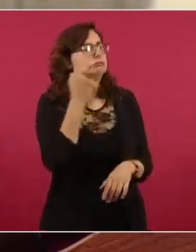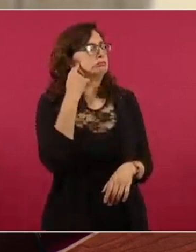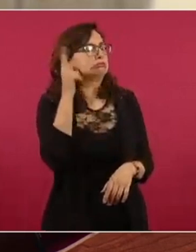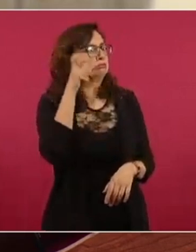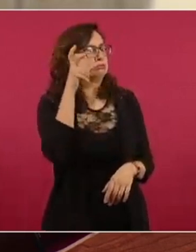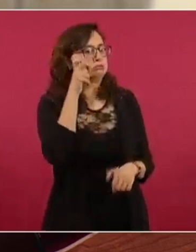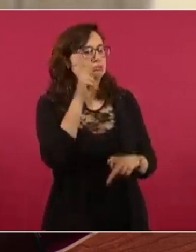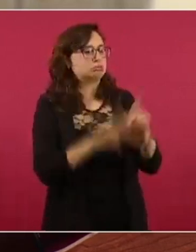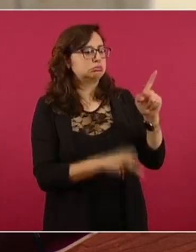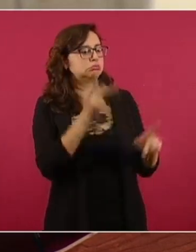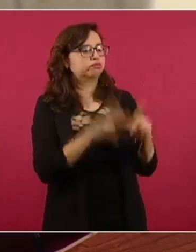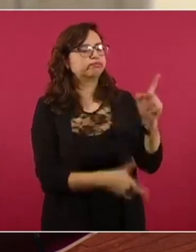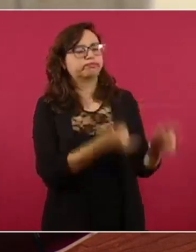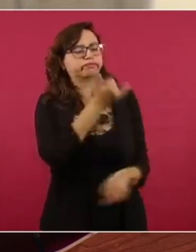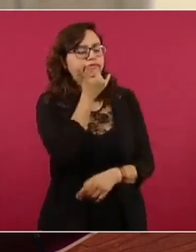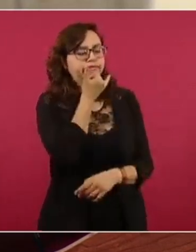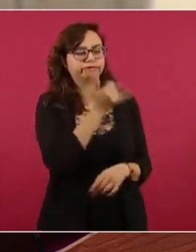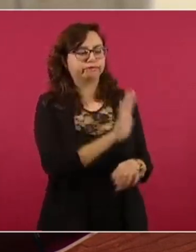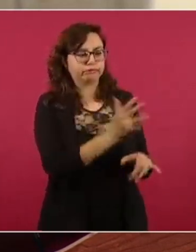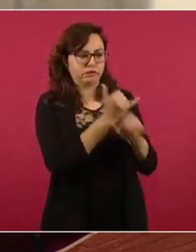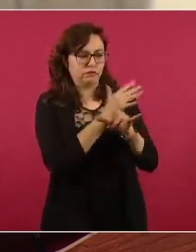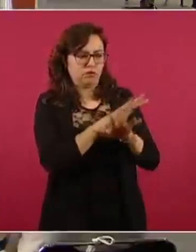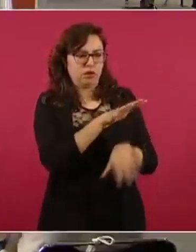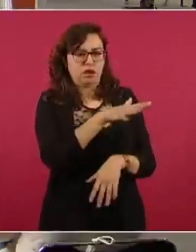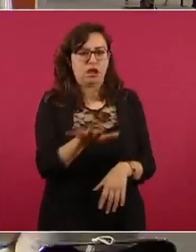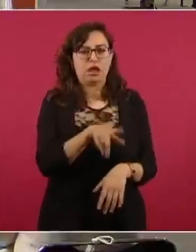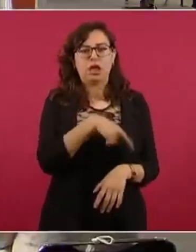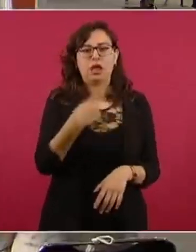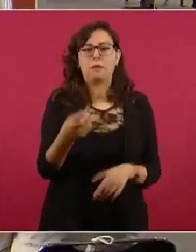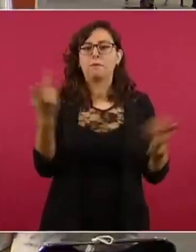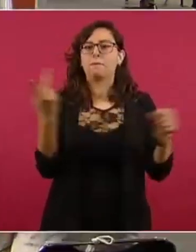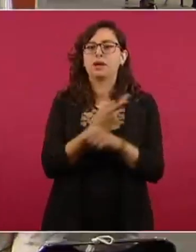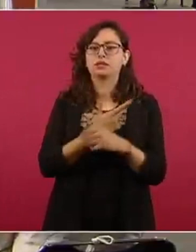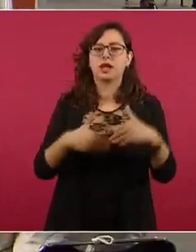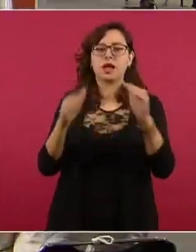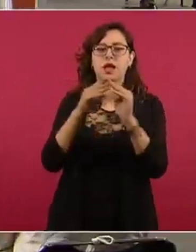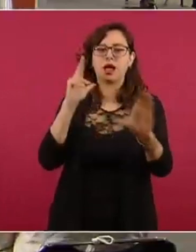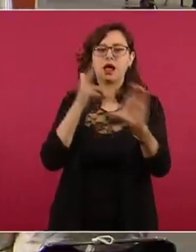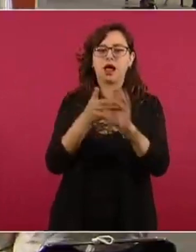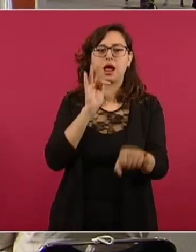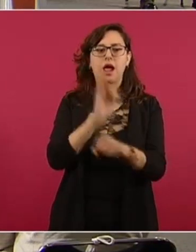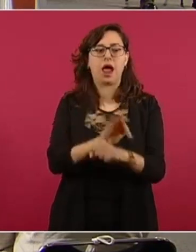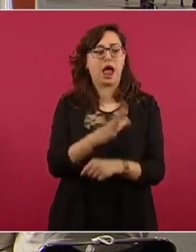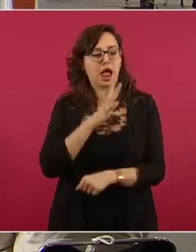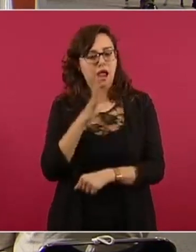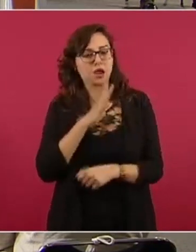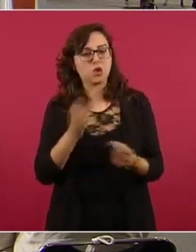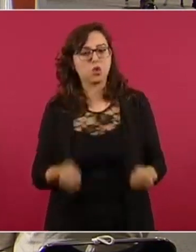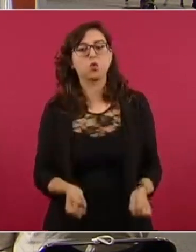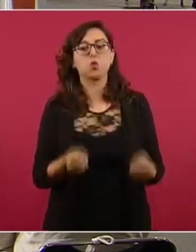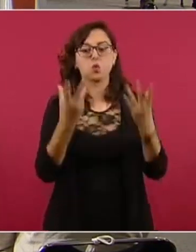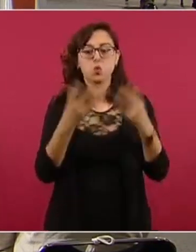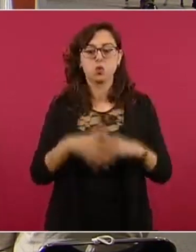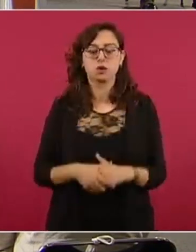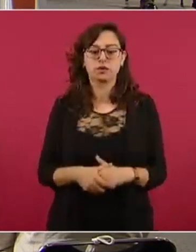albergues. A ver si Alejandro nos puede decir cuántos albergues se